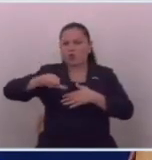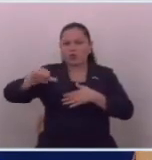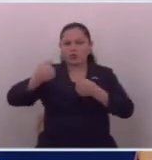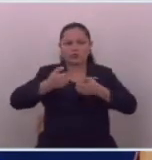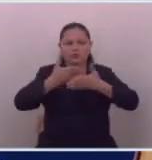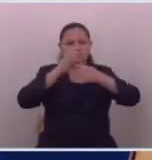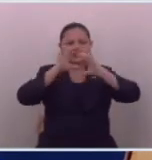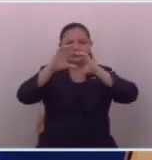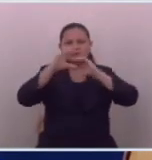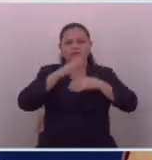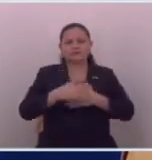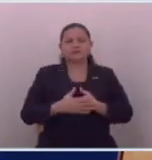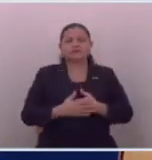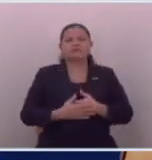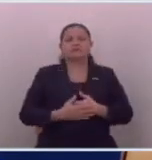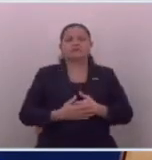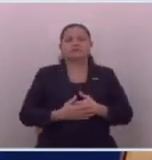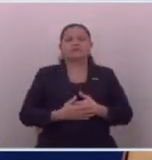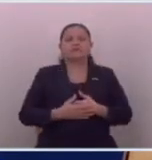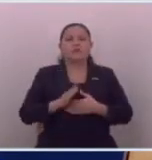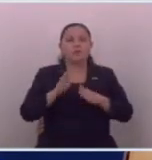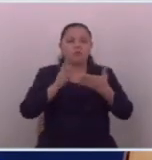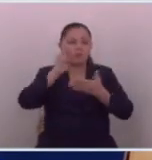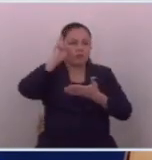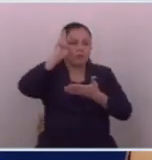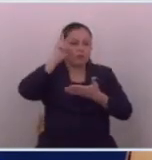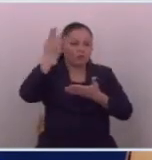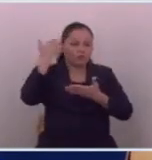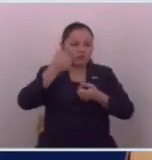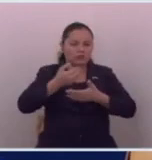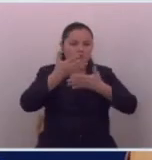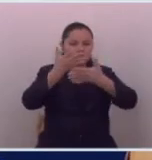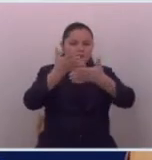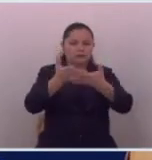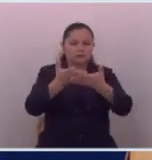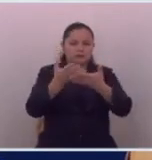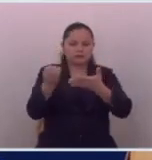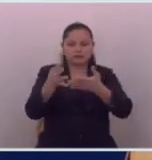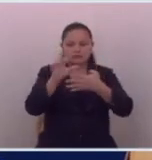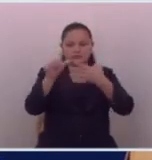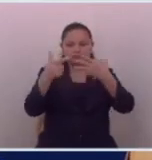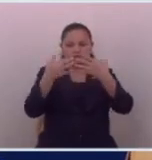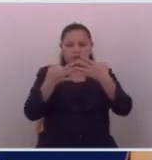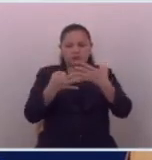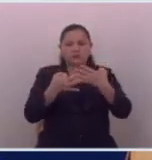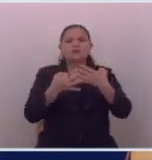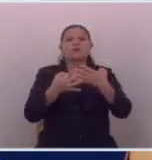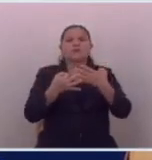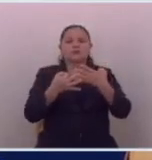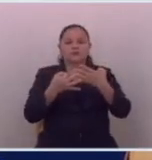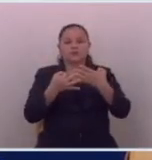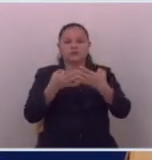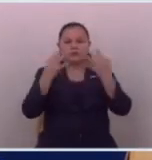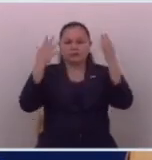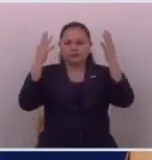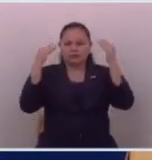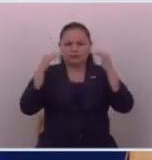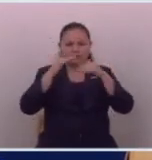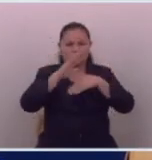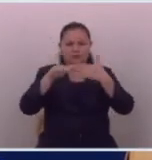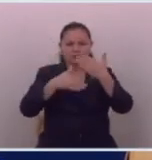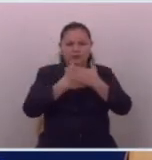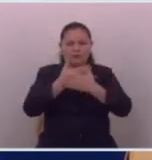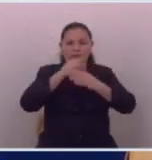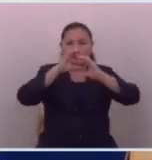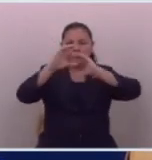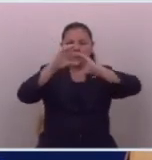expresión. En razón de todo lo antes expuesto como nueva Asamblea Legislativa, felicitamos a todos